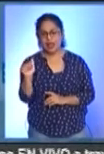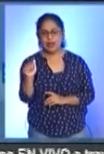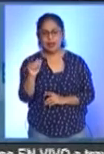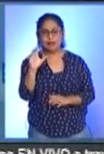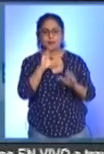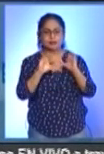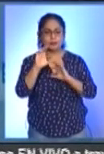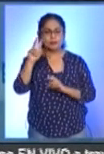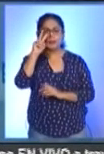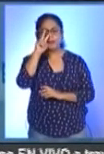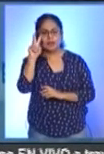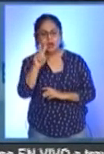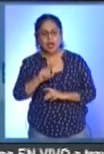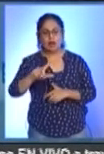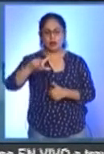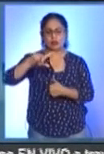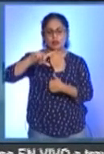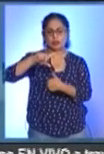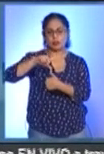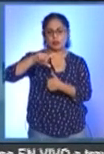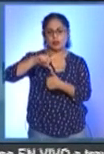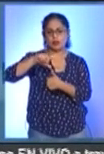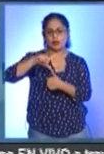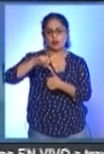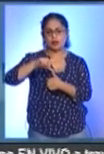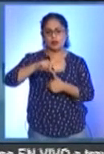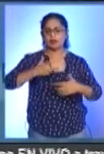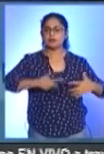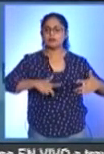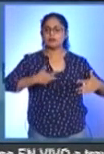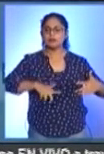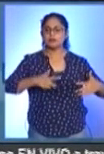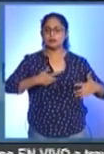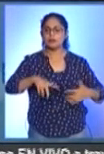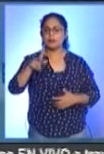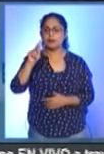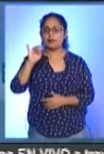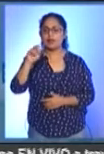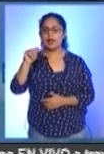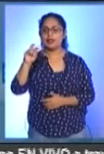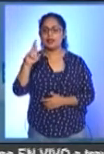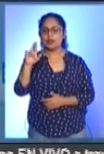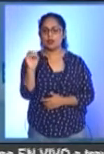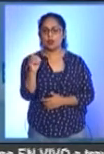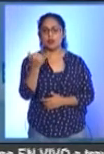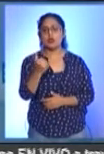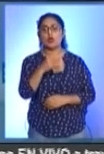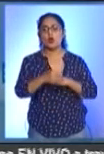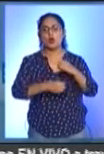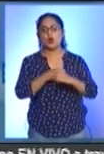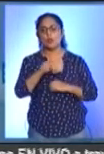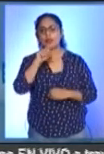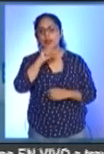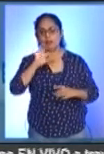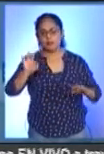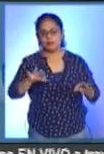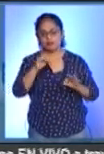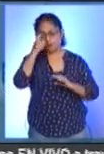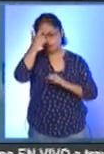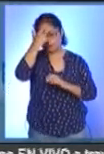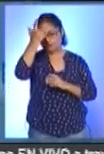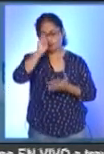mexicana y latinoamericana, entre ellas la serenata de Pietro Mascañi, así como obras de los compositores